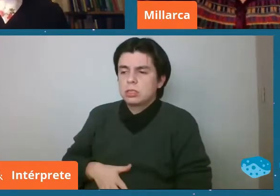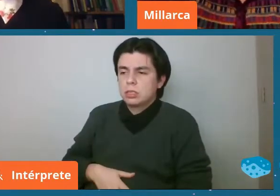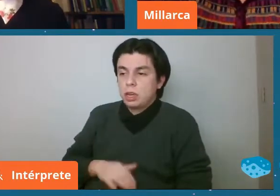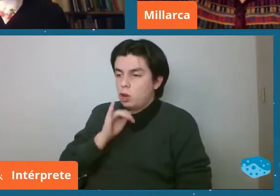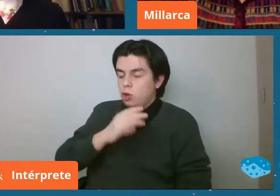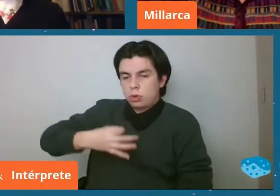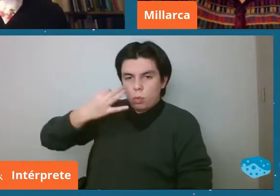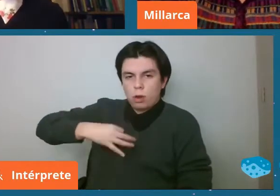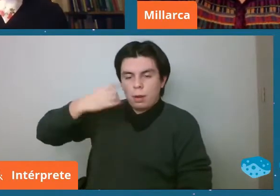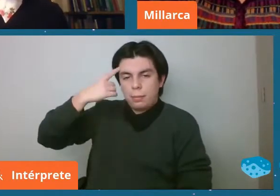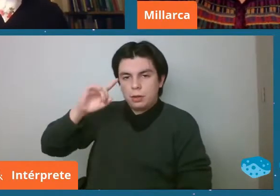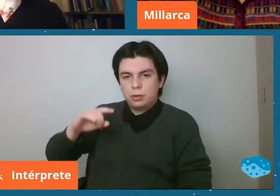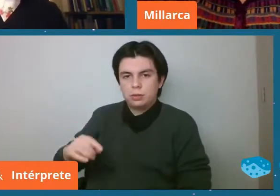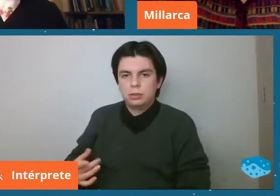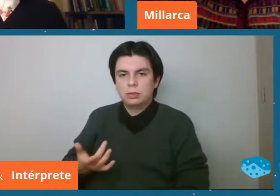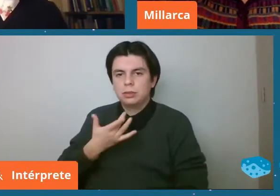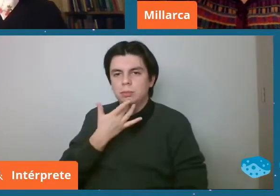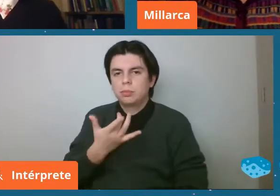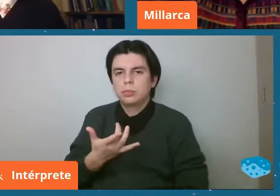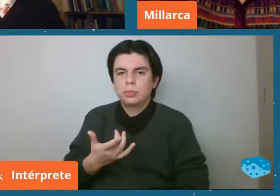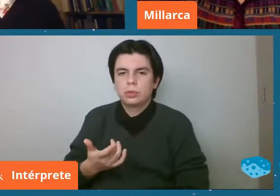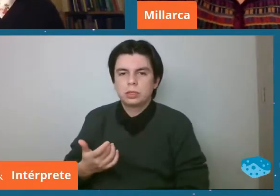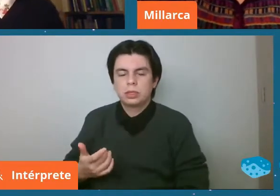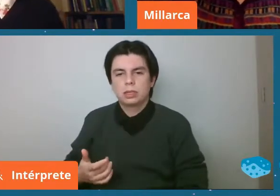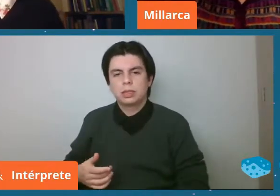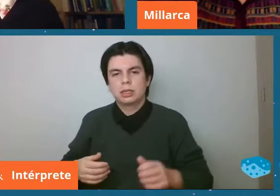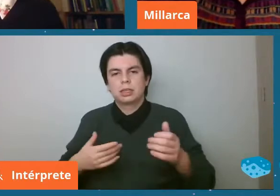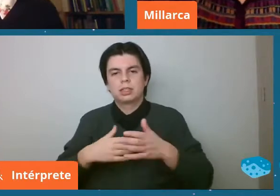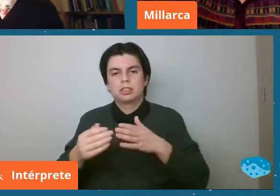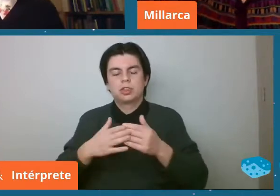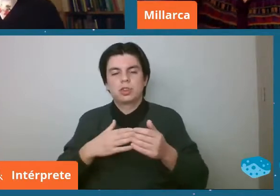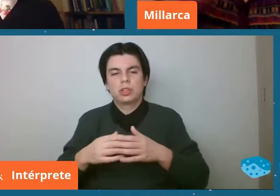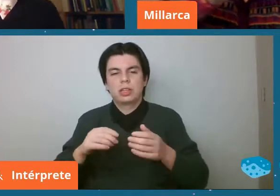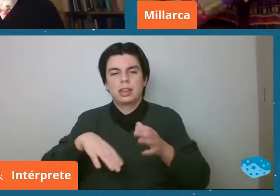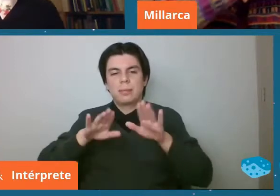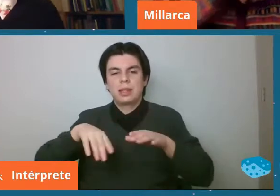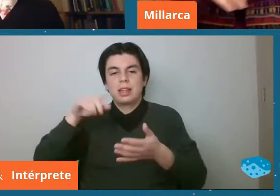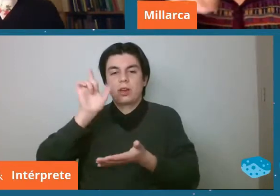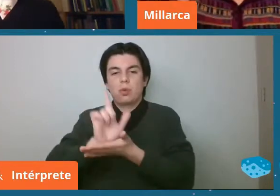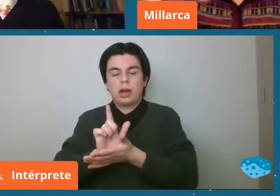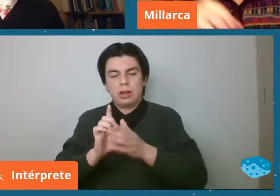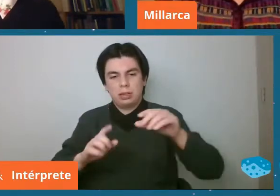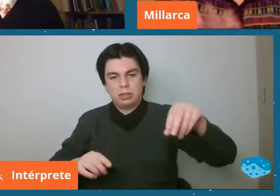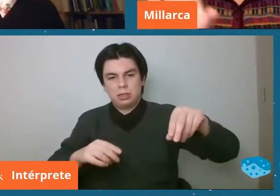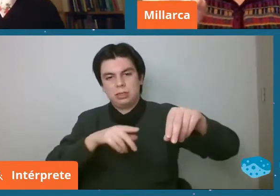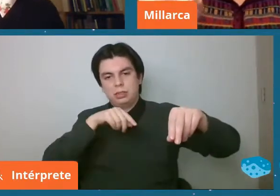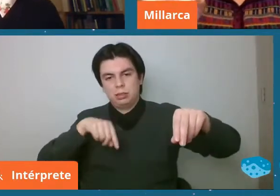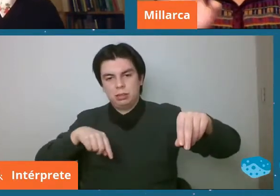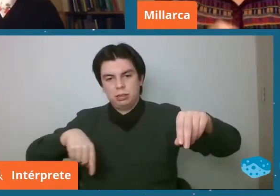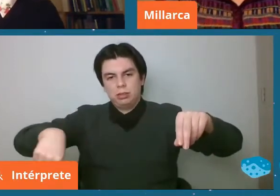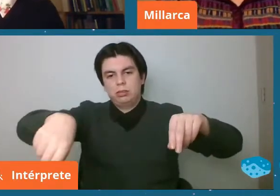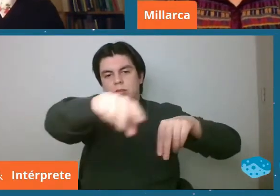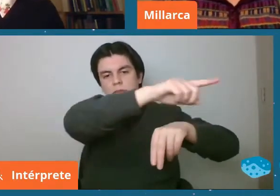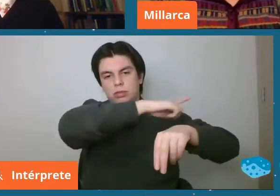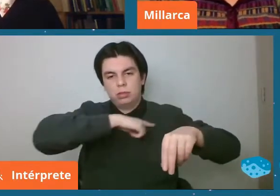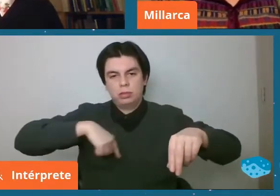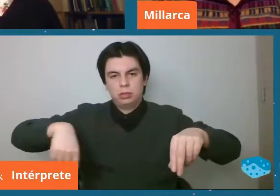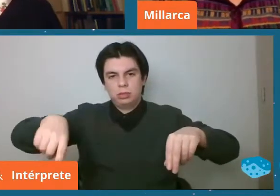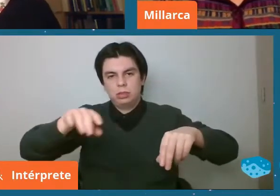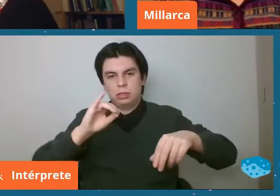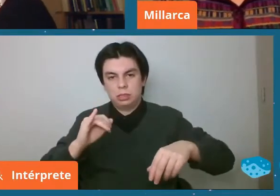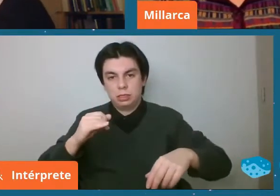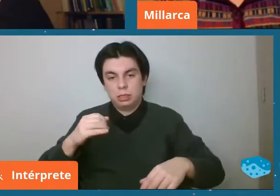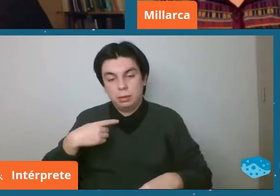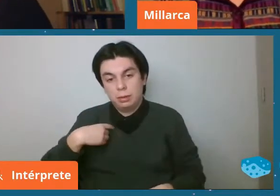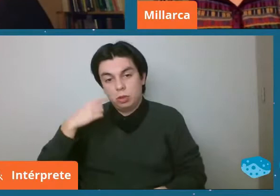de alguna forma lo que va eso es la posición con respecto al sol entonces me imagino que sí igual mejor le preguntamos